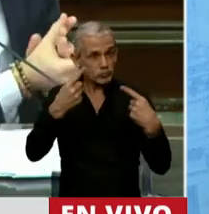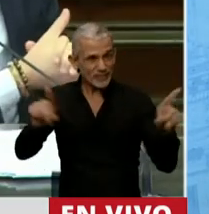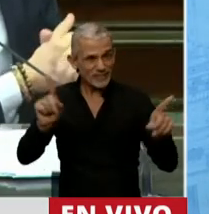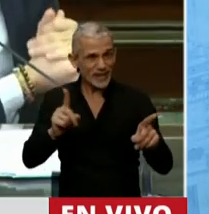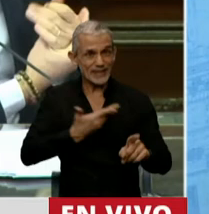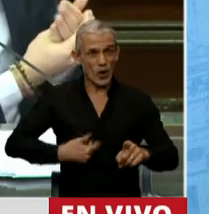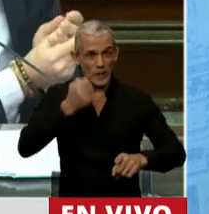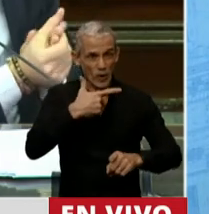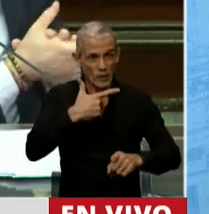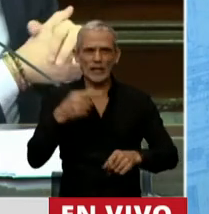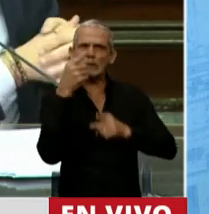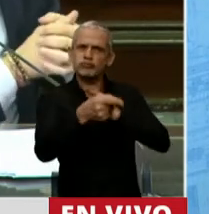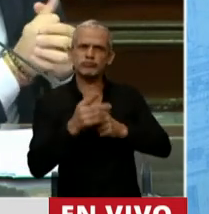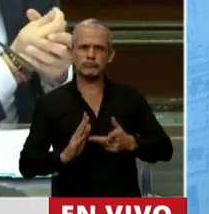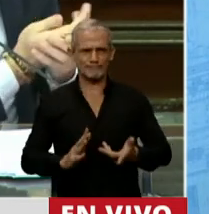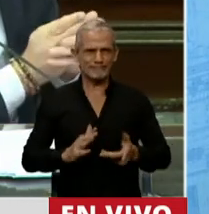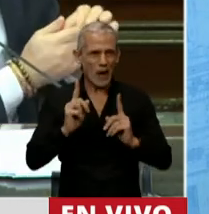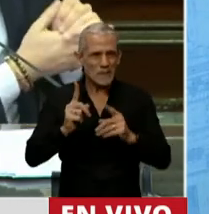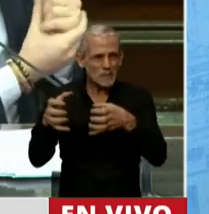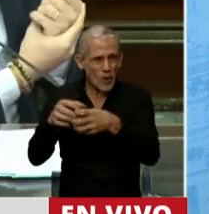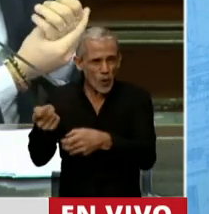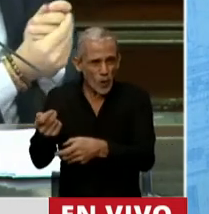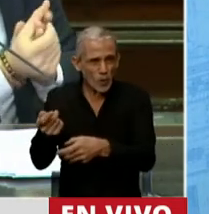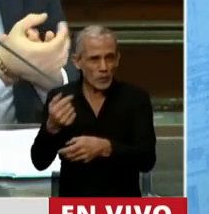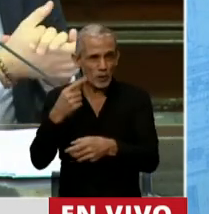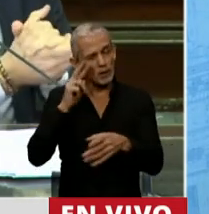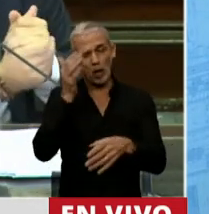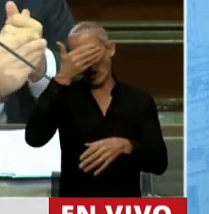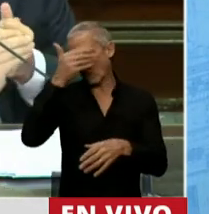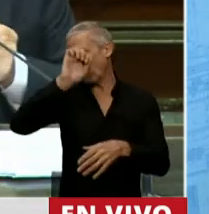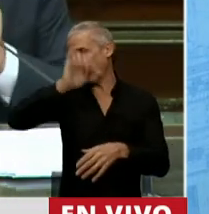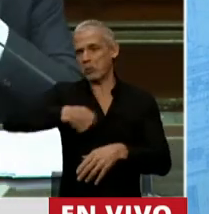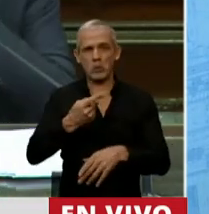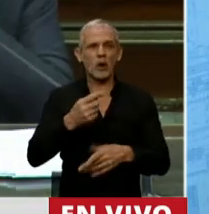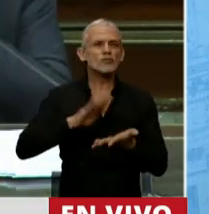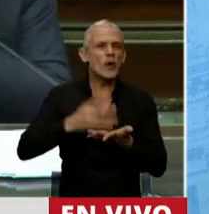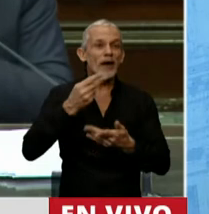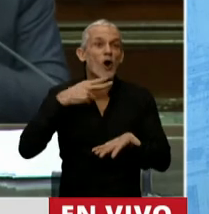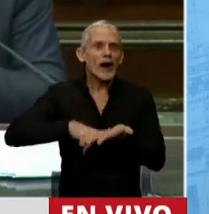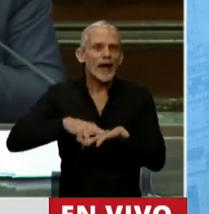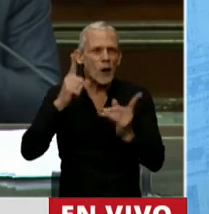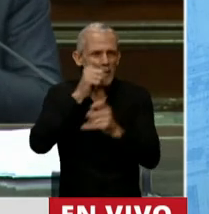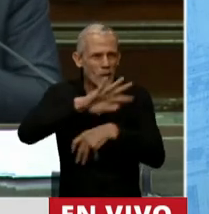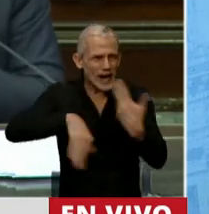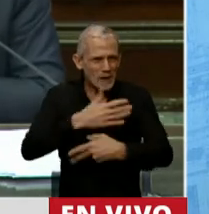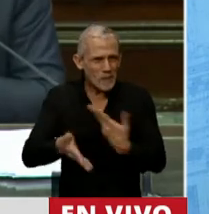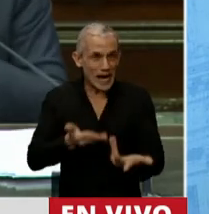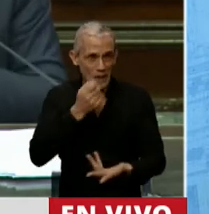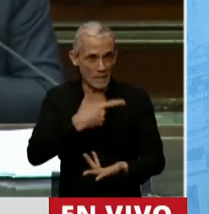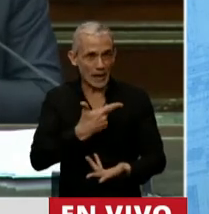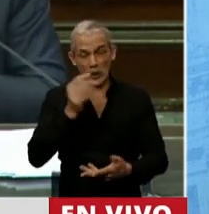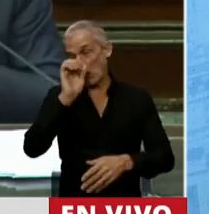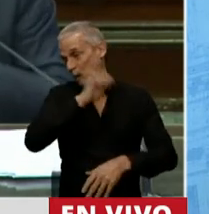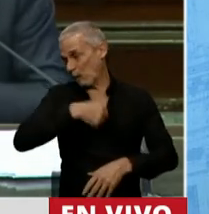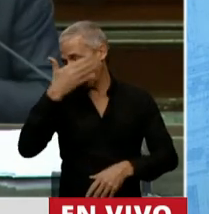del gobierno anterior. Son los mismos que miraron para otro lado el escándalo del correo, son los mismos que miraron